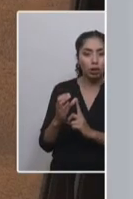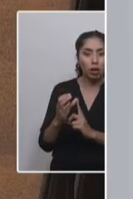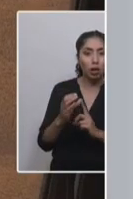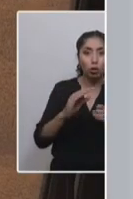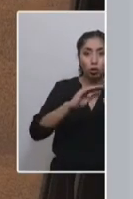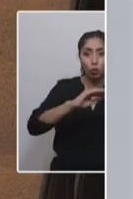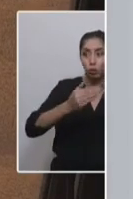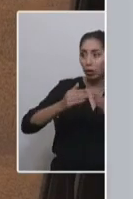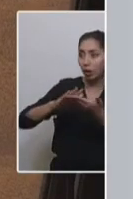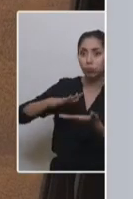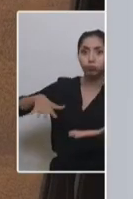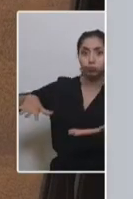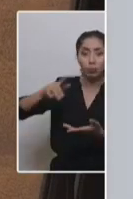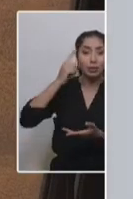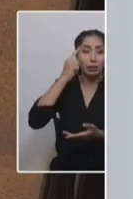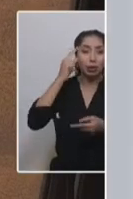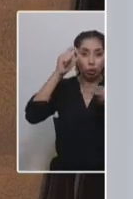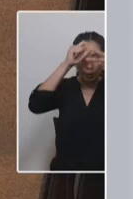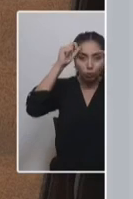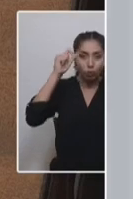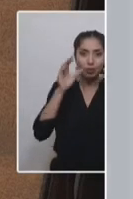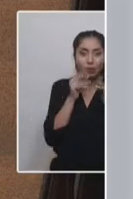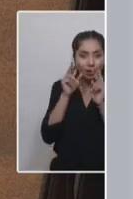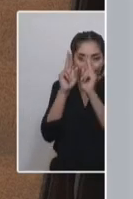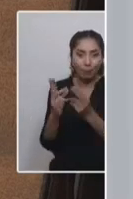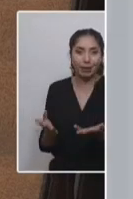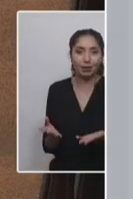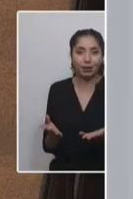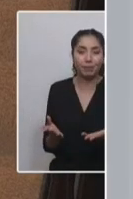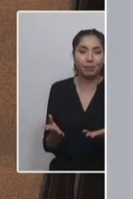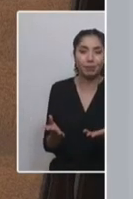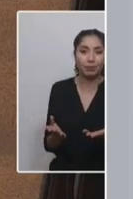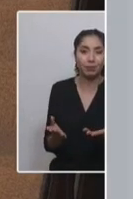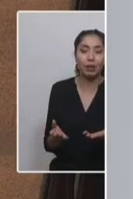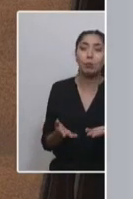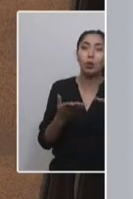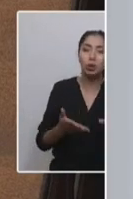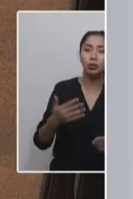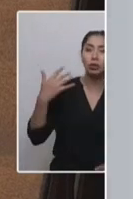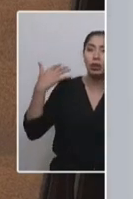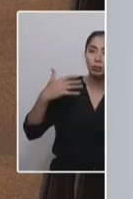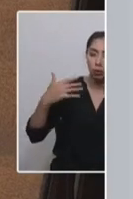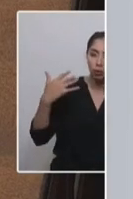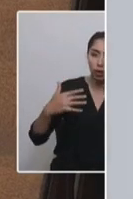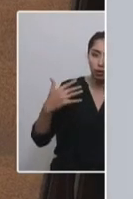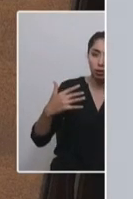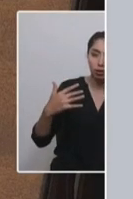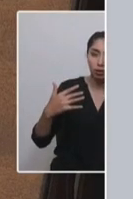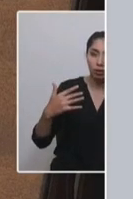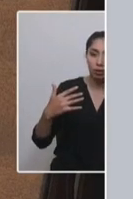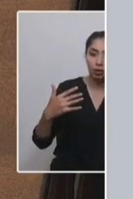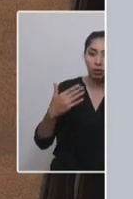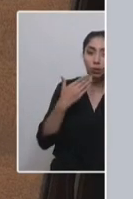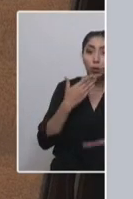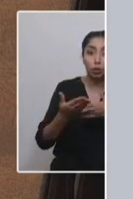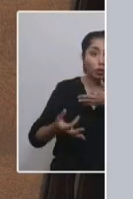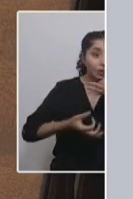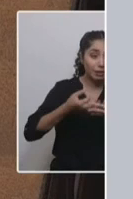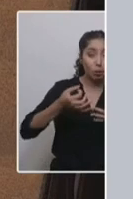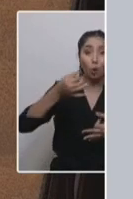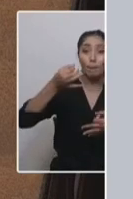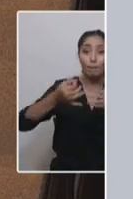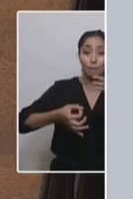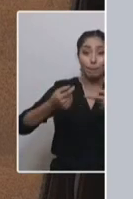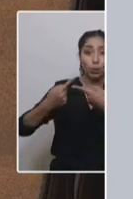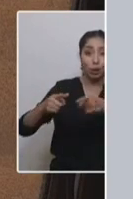desechada en la comisión, no alcanzó a llegar al pleno. La que se rechaza es una norma distinta relativa a la inamovilidad de los